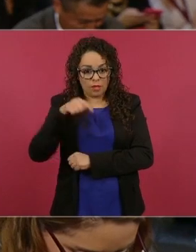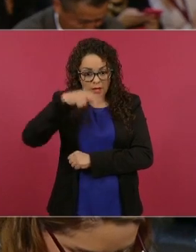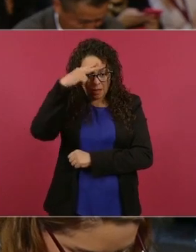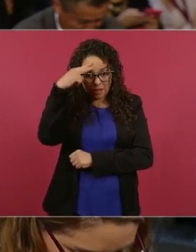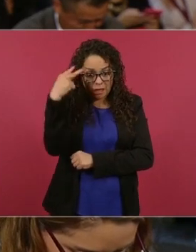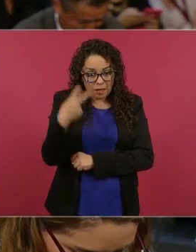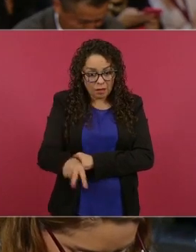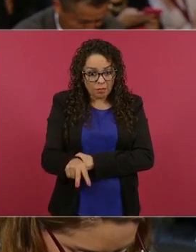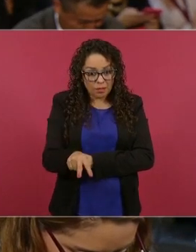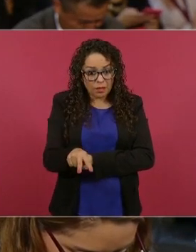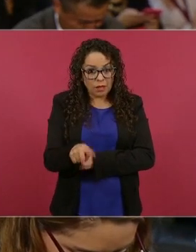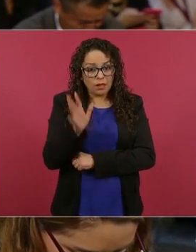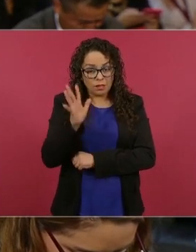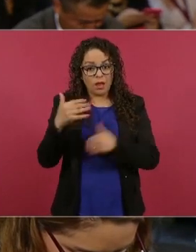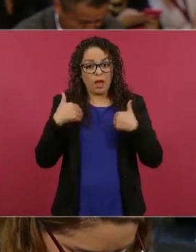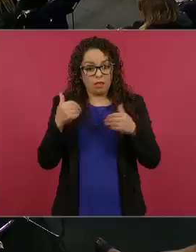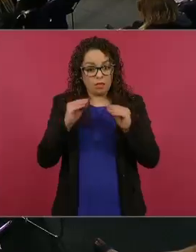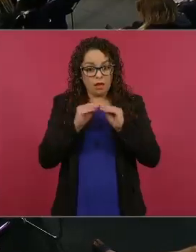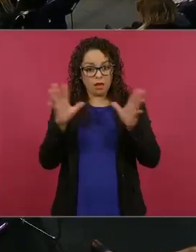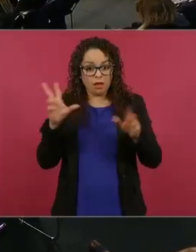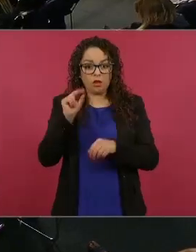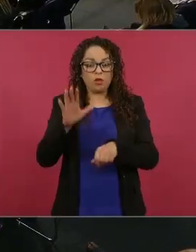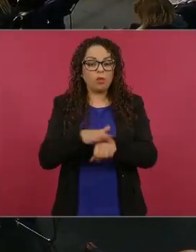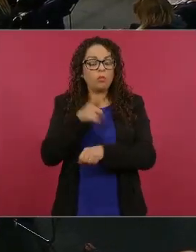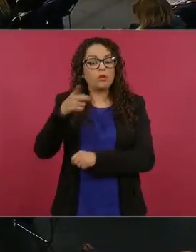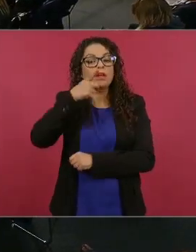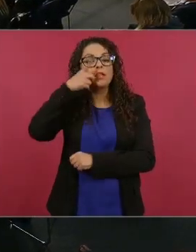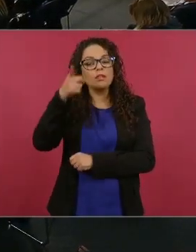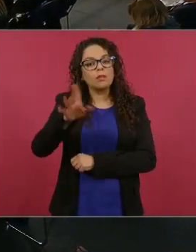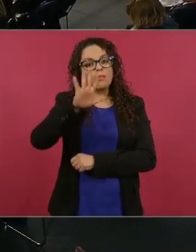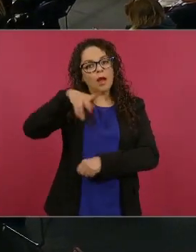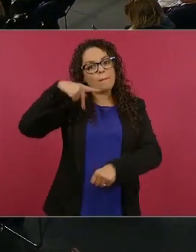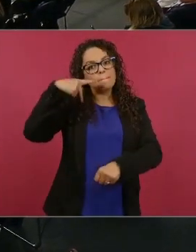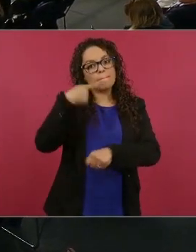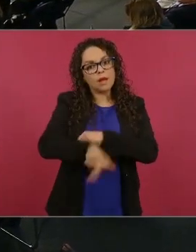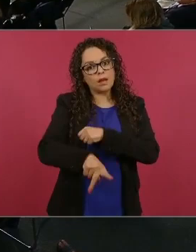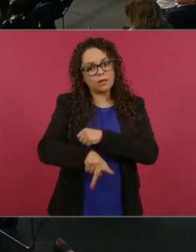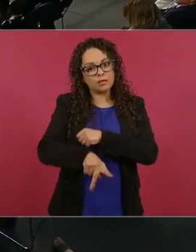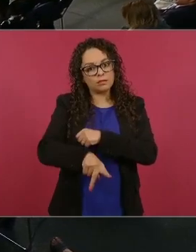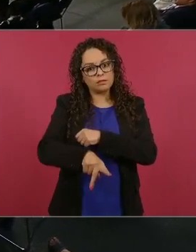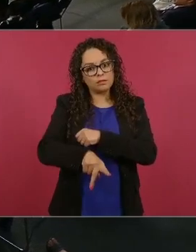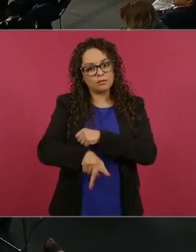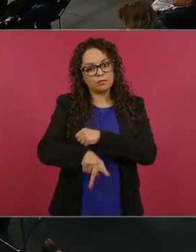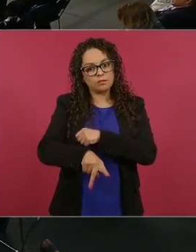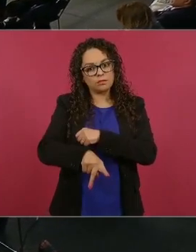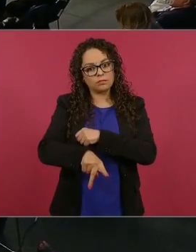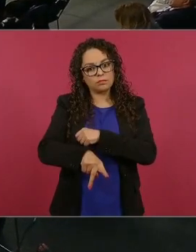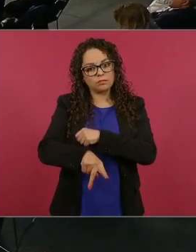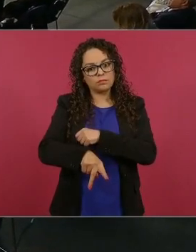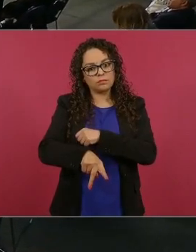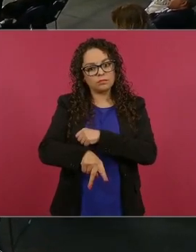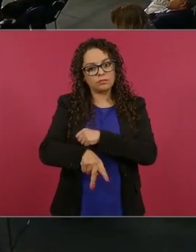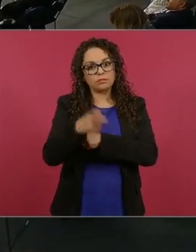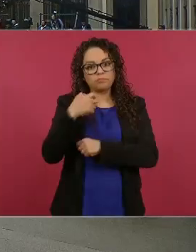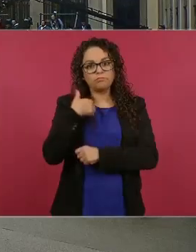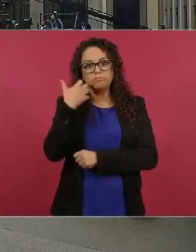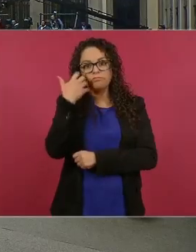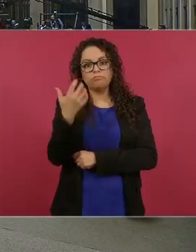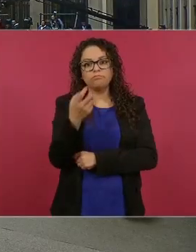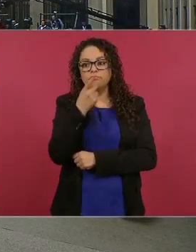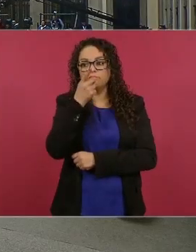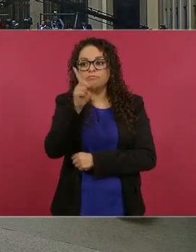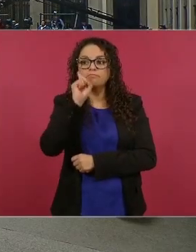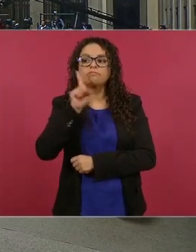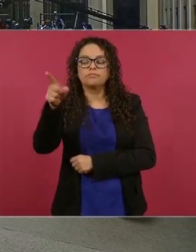por considerarse como residuo peligroso es un mensaje para la señora secretaria según la